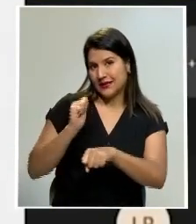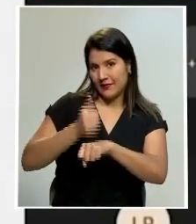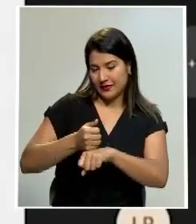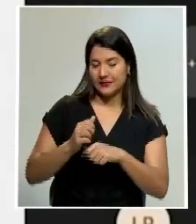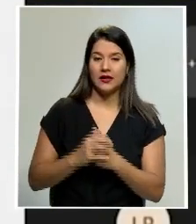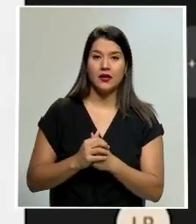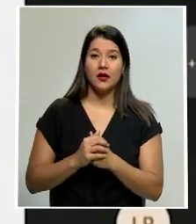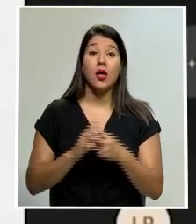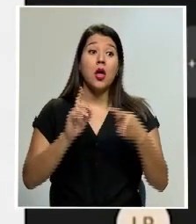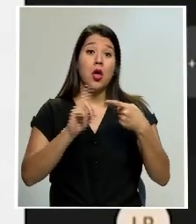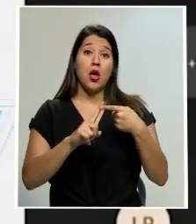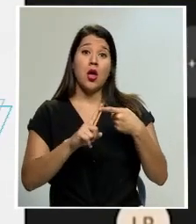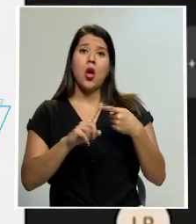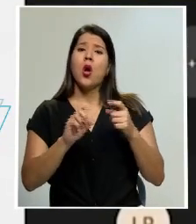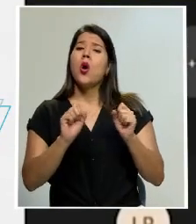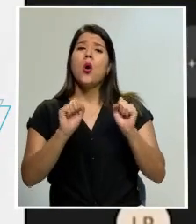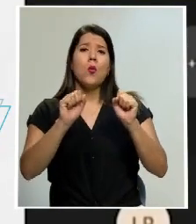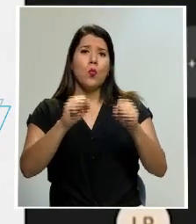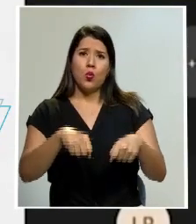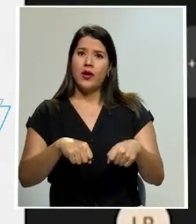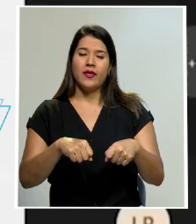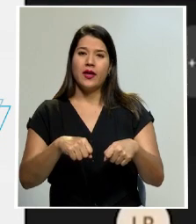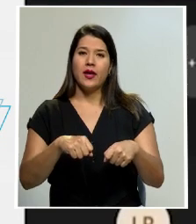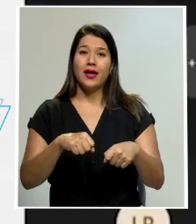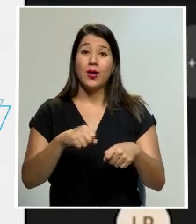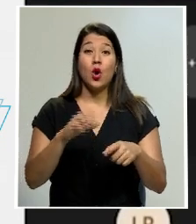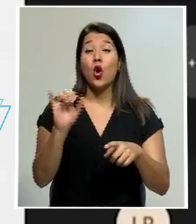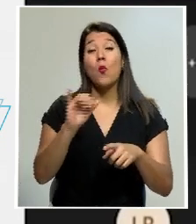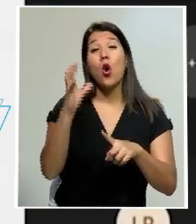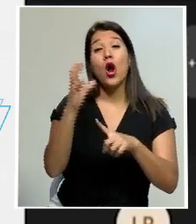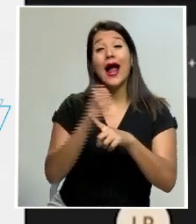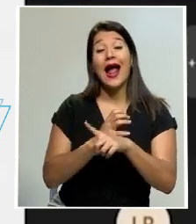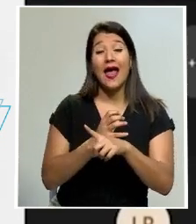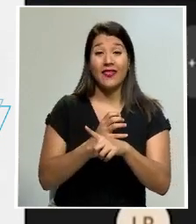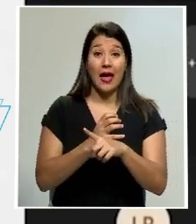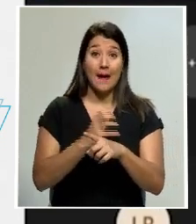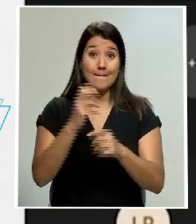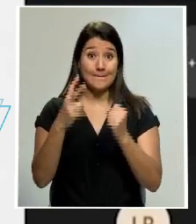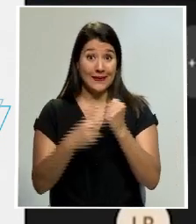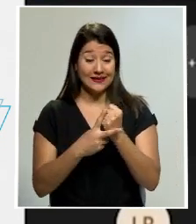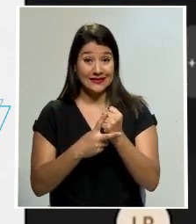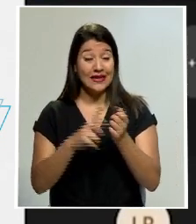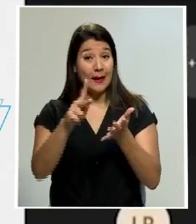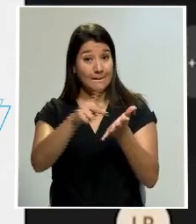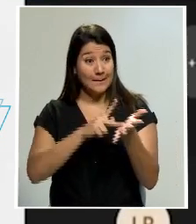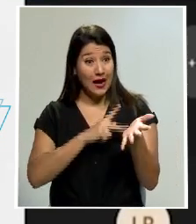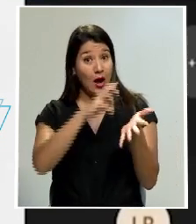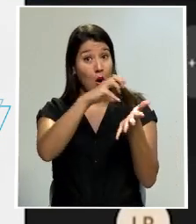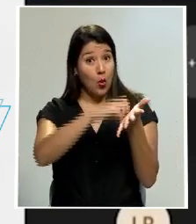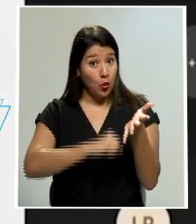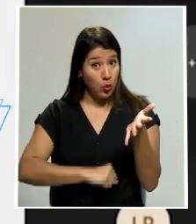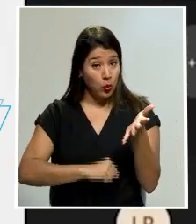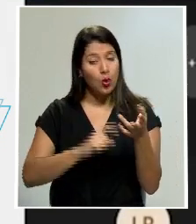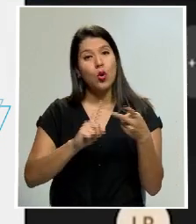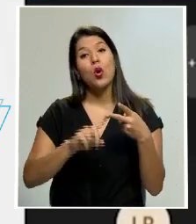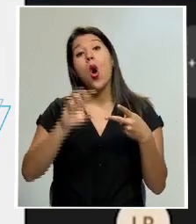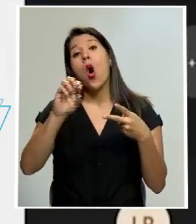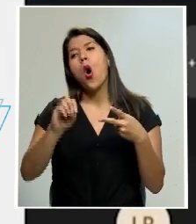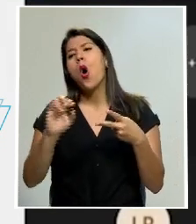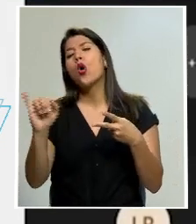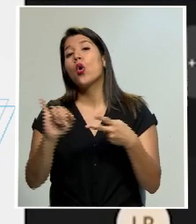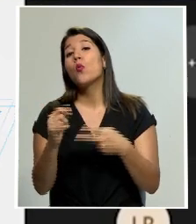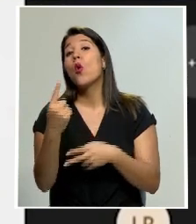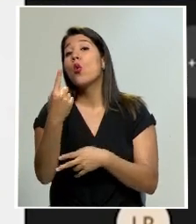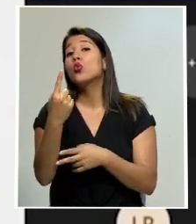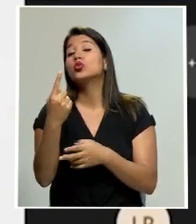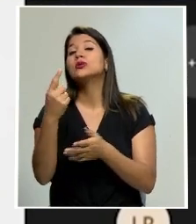parte del salario de vengado mensual, tal y como lo establece el proyecto, o como un salario adicional de vengado